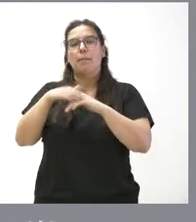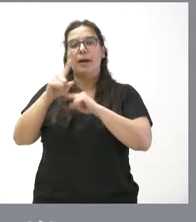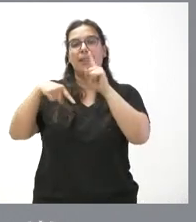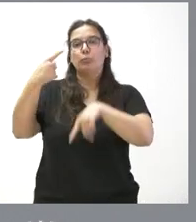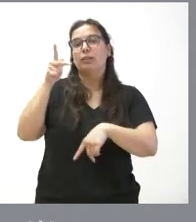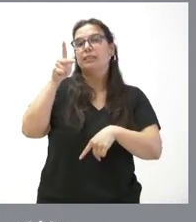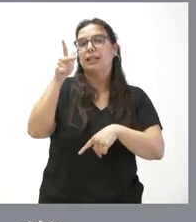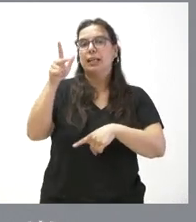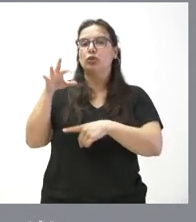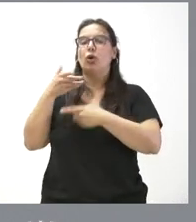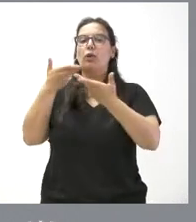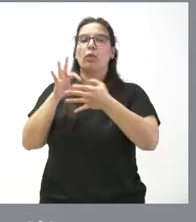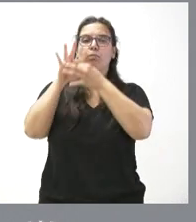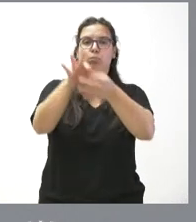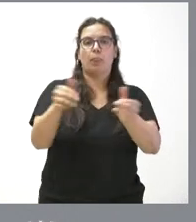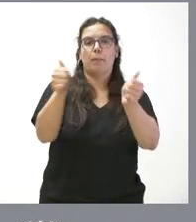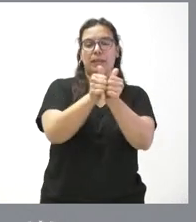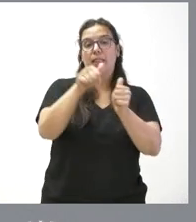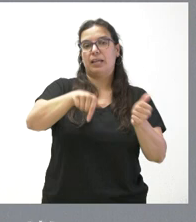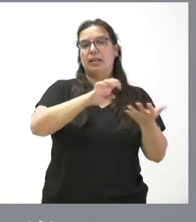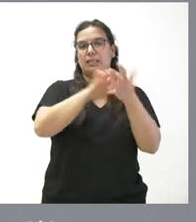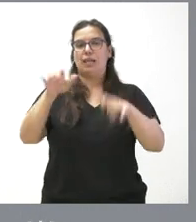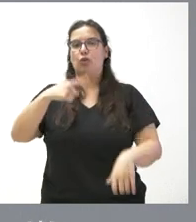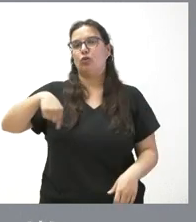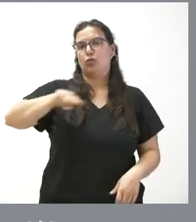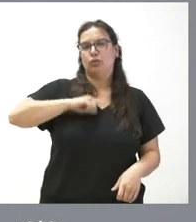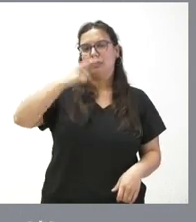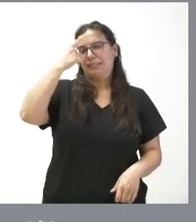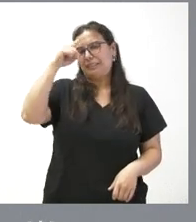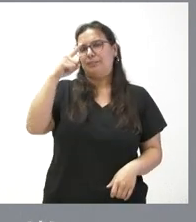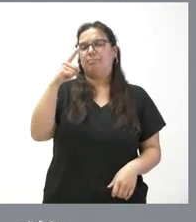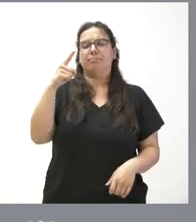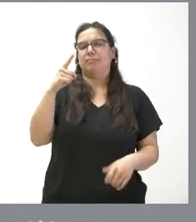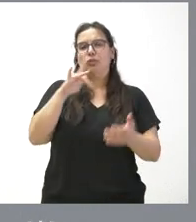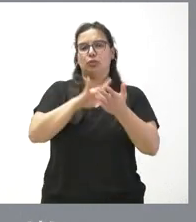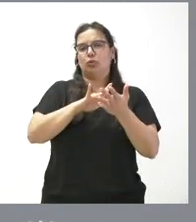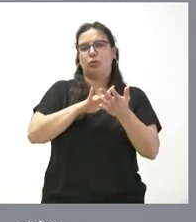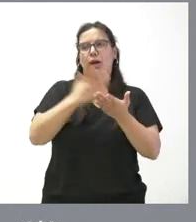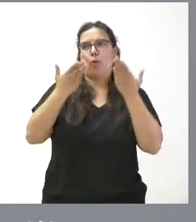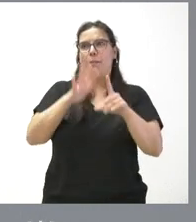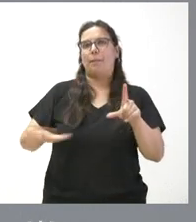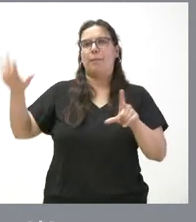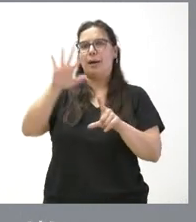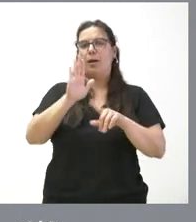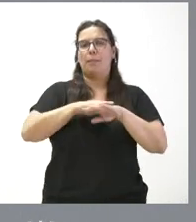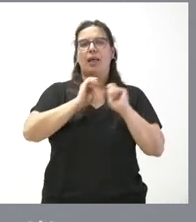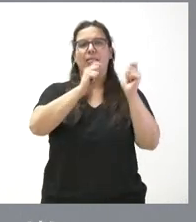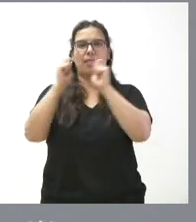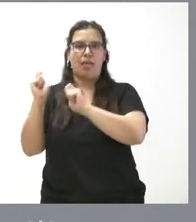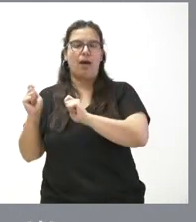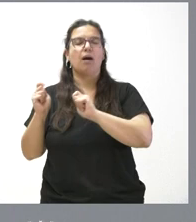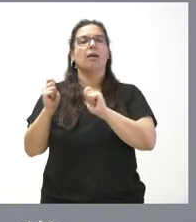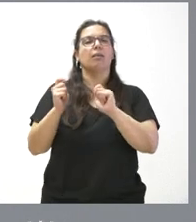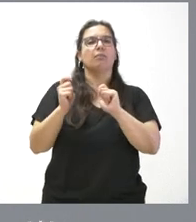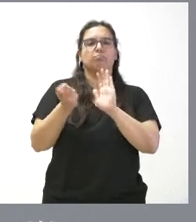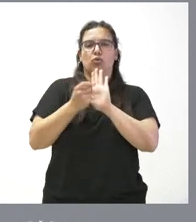vinculadas a la dependencia, donde Castilla y León ocupan el lugar que ustedes conocen ya en el ámbito de la calificación dentro del contexto